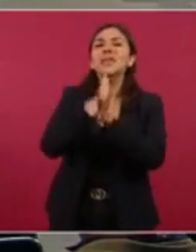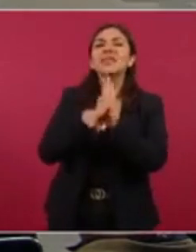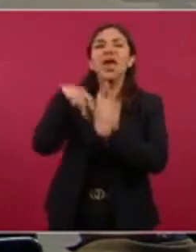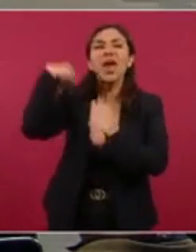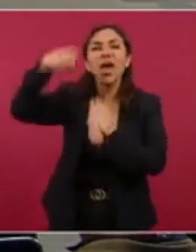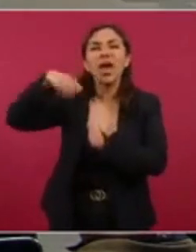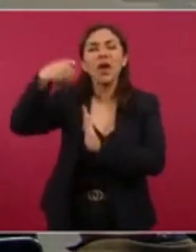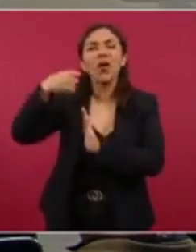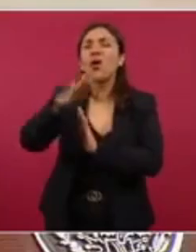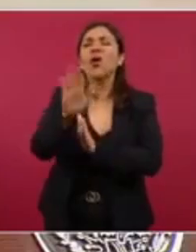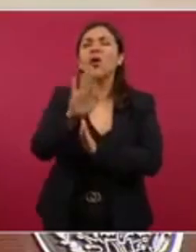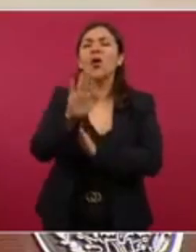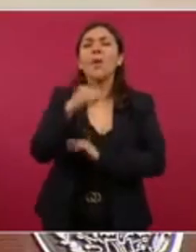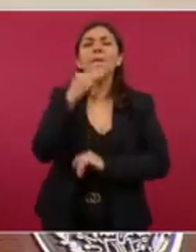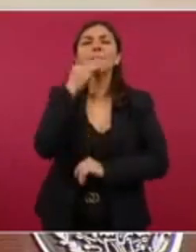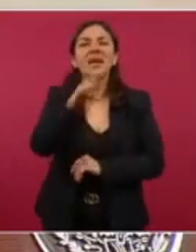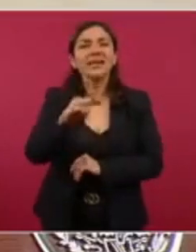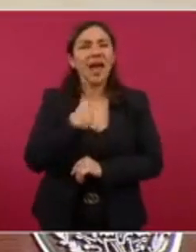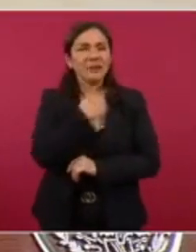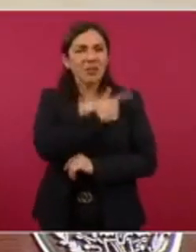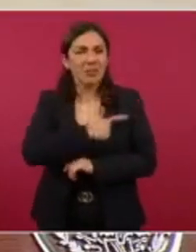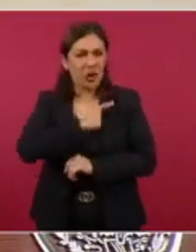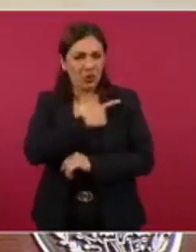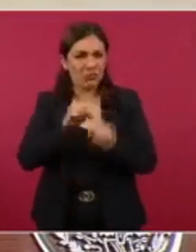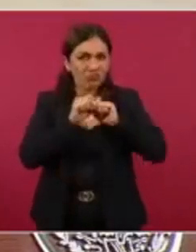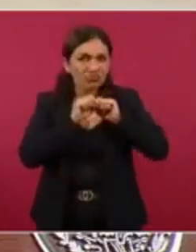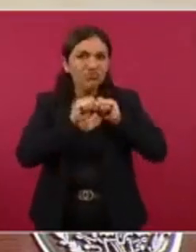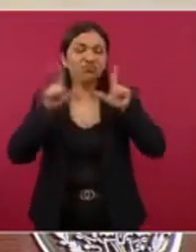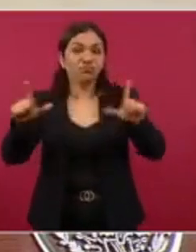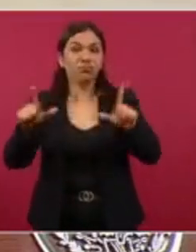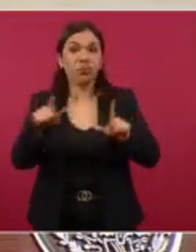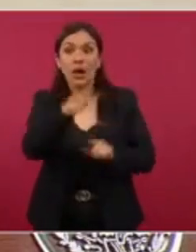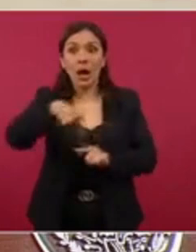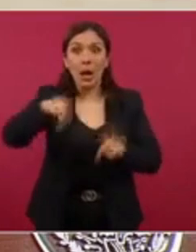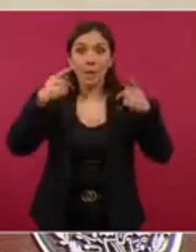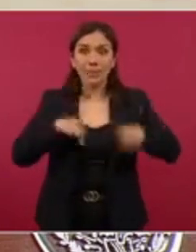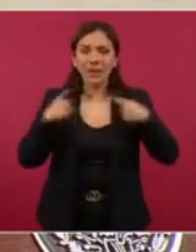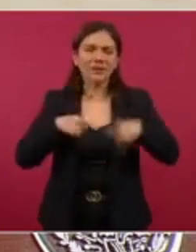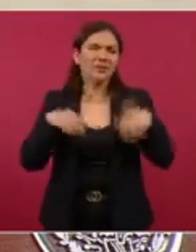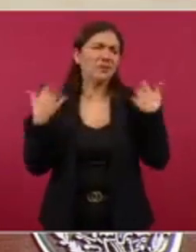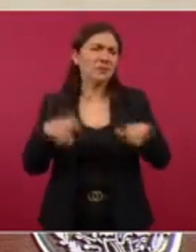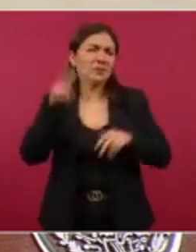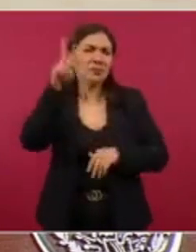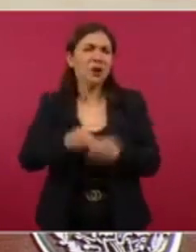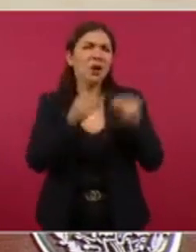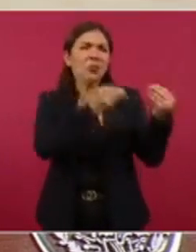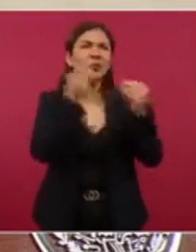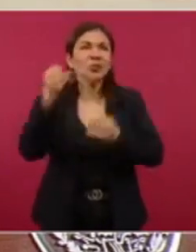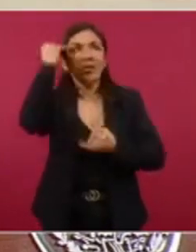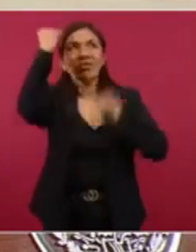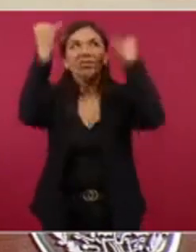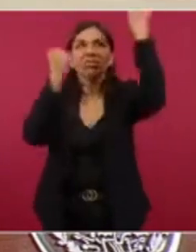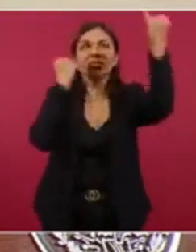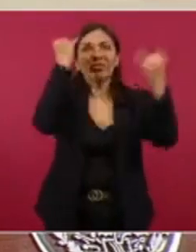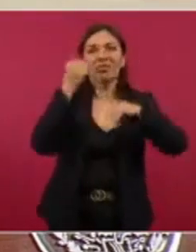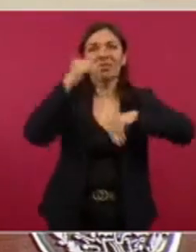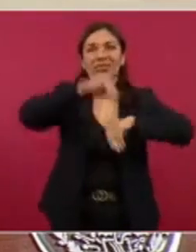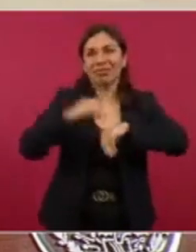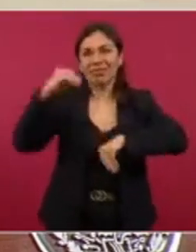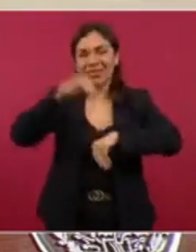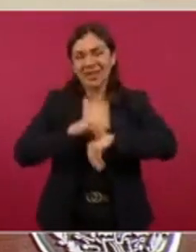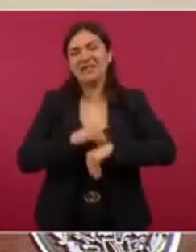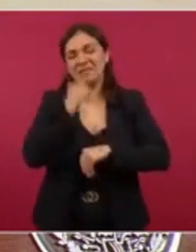mensaje que me gustó mucho de la gente. Es que hay una gran creatividad de nuestro pueblo. Dice,